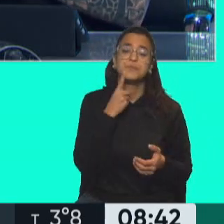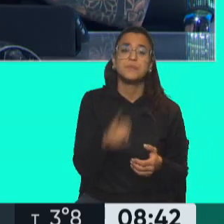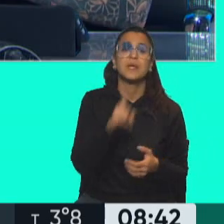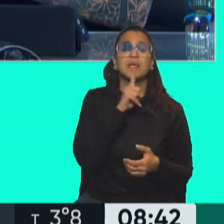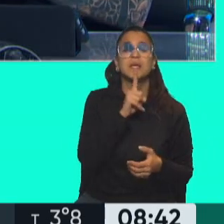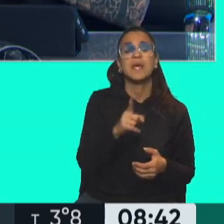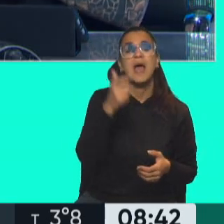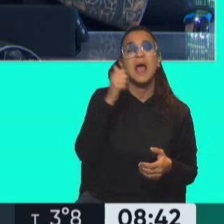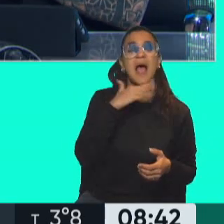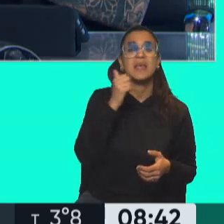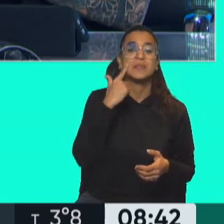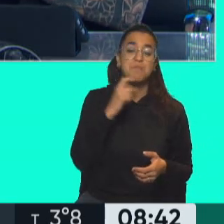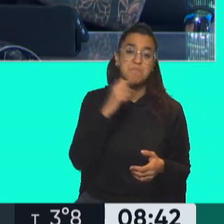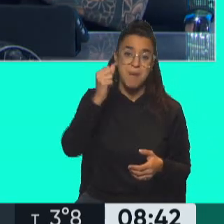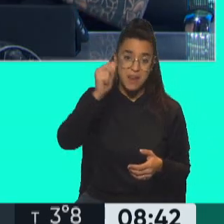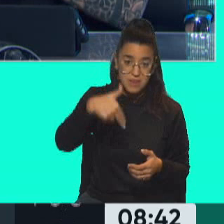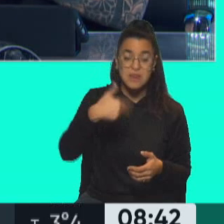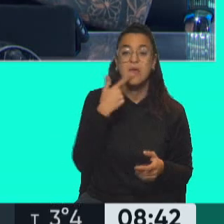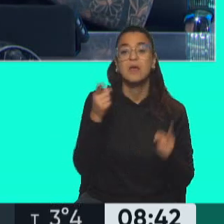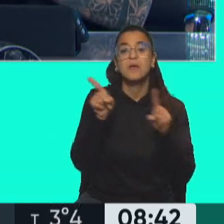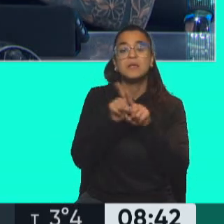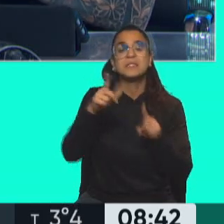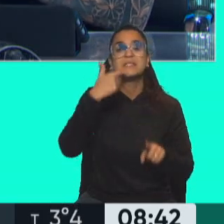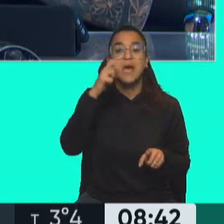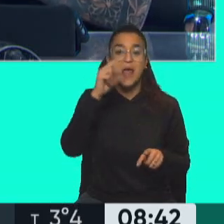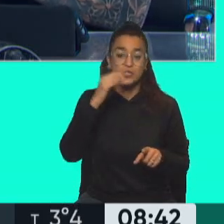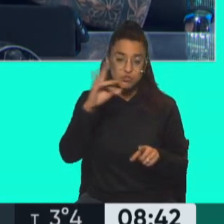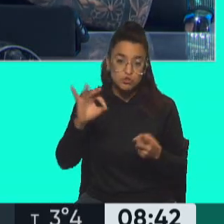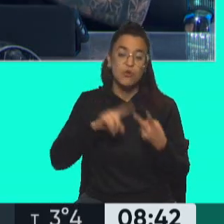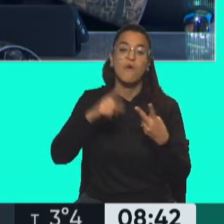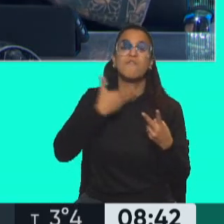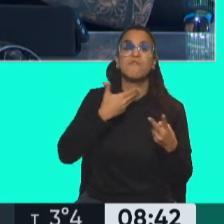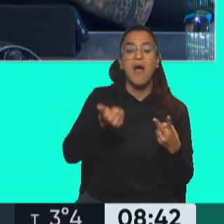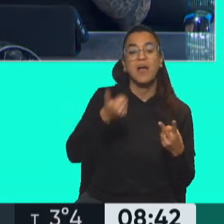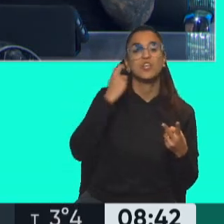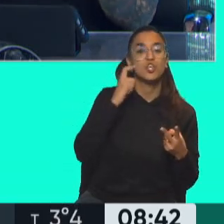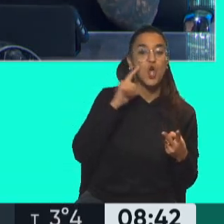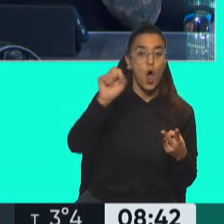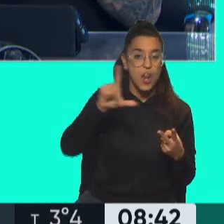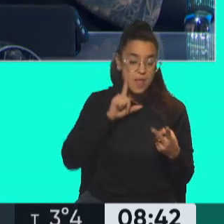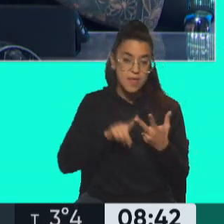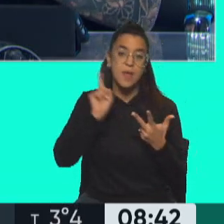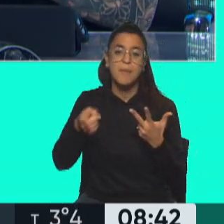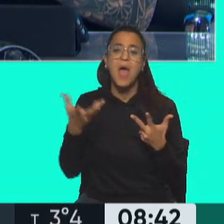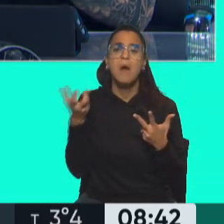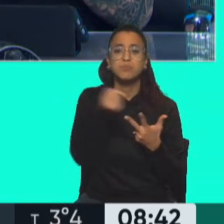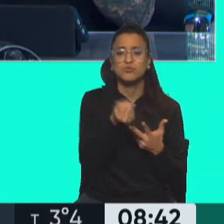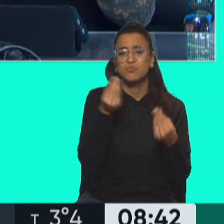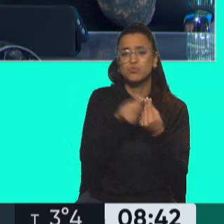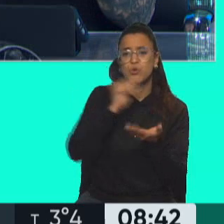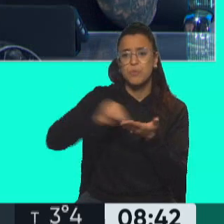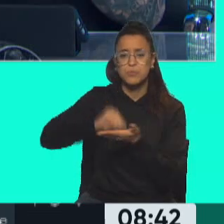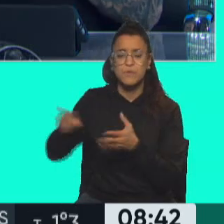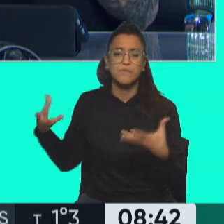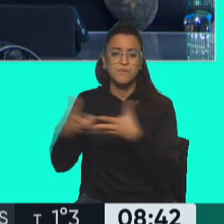Hagman, el autor de esta iniciativa, junto a Natalia Zaracho, a Federico Fagioli, también tiene apoyo de varios diputados